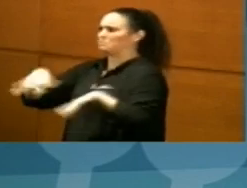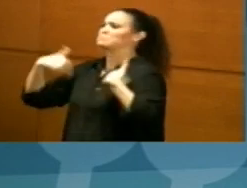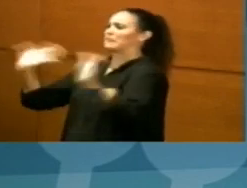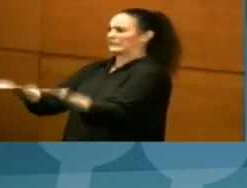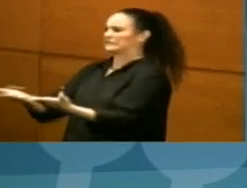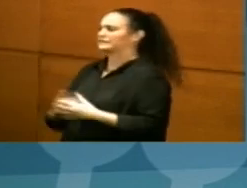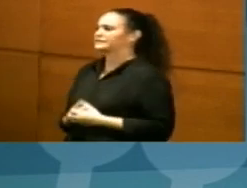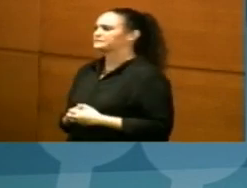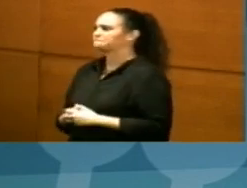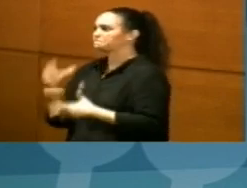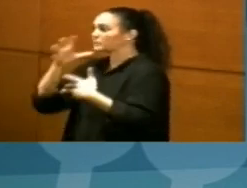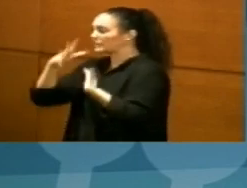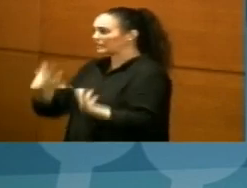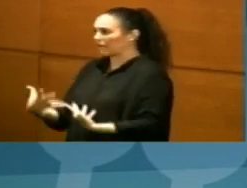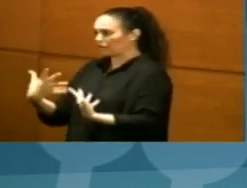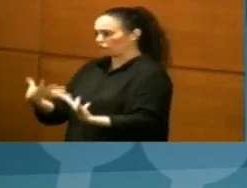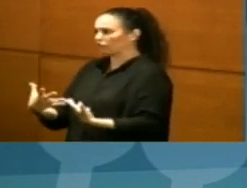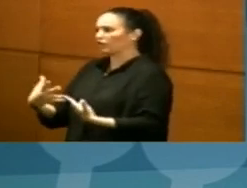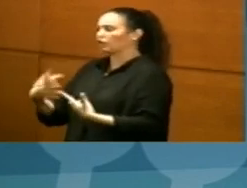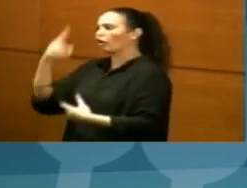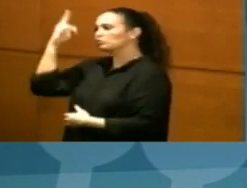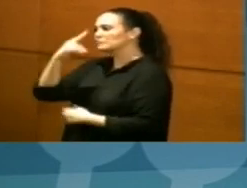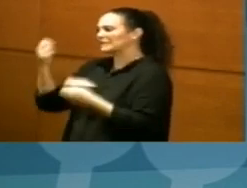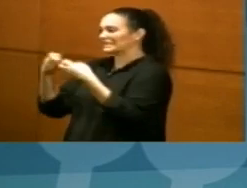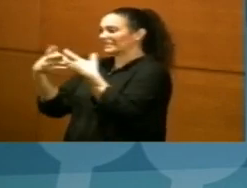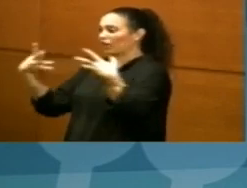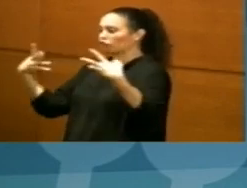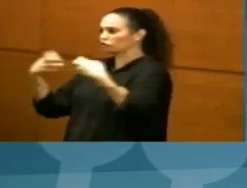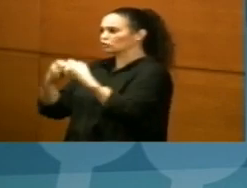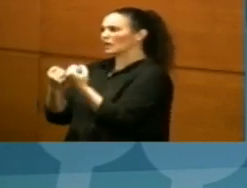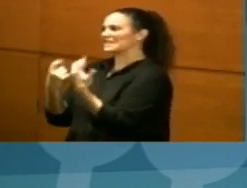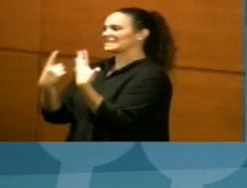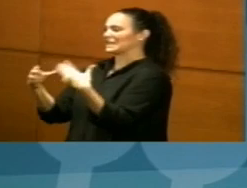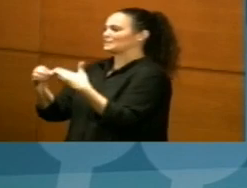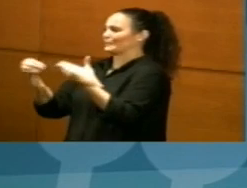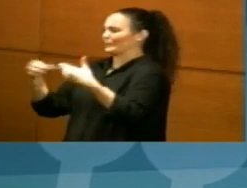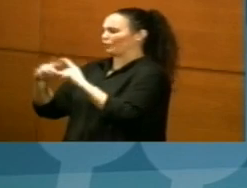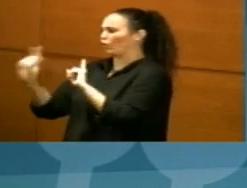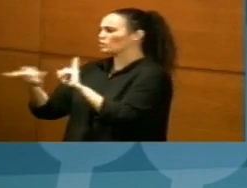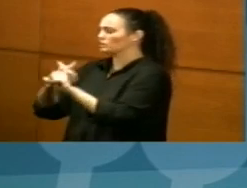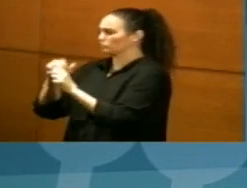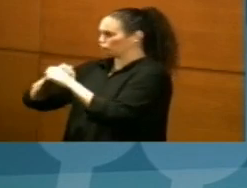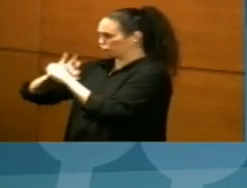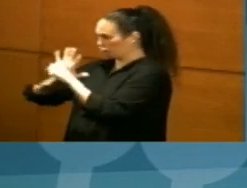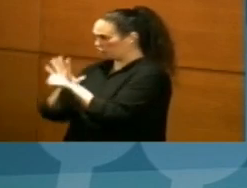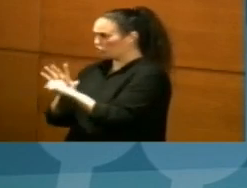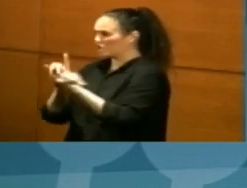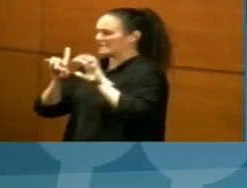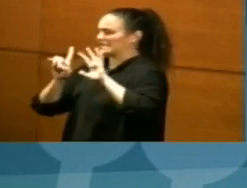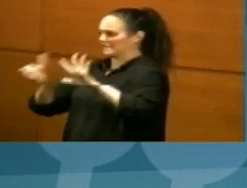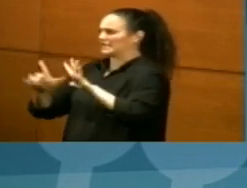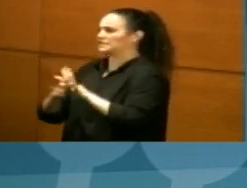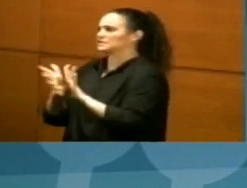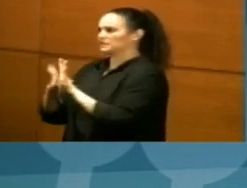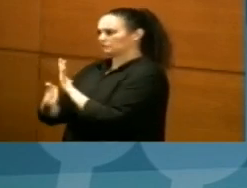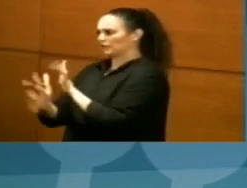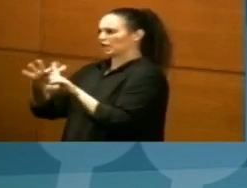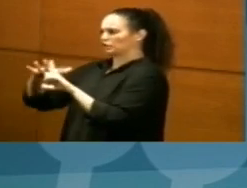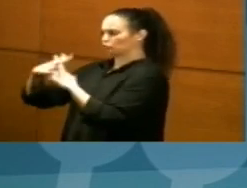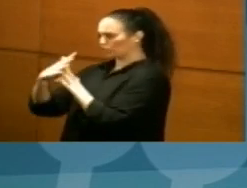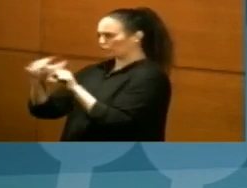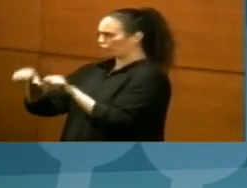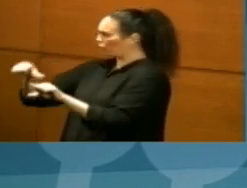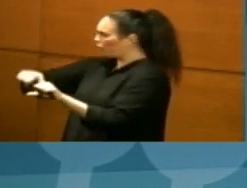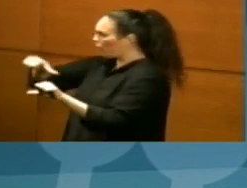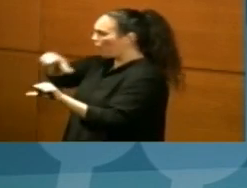En este momento, en hospital de Chagurrichu, contamos con seis pacientes ingresados con diagnóstico de coronavirus. Evidentemente, la situación es mucho mejor de la que hace unos